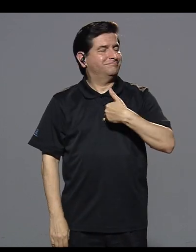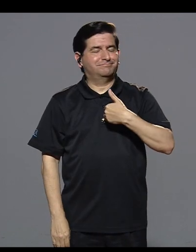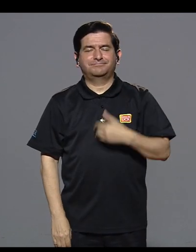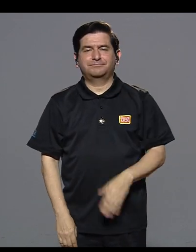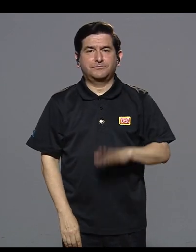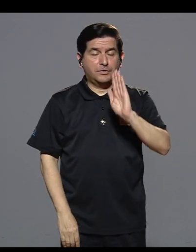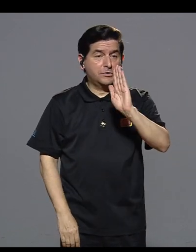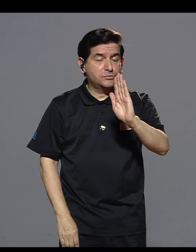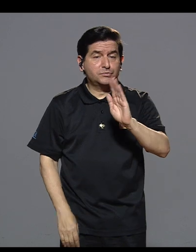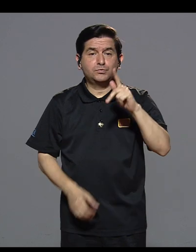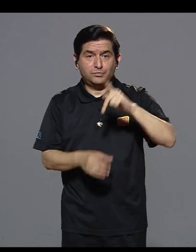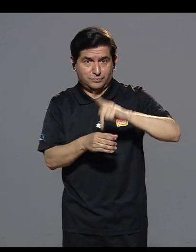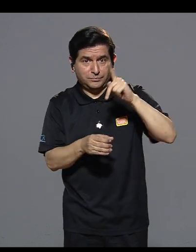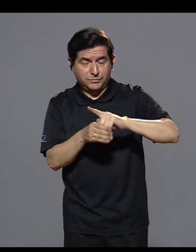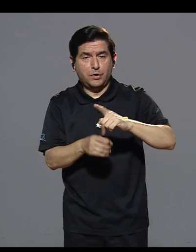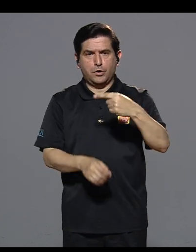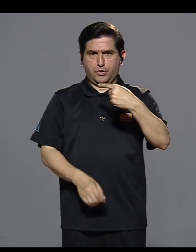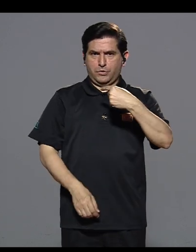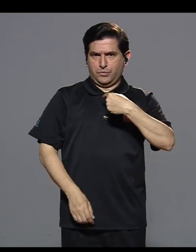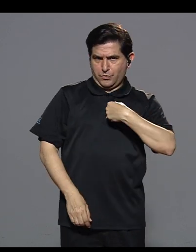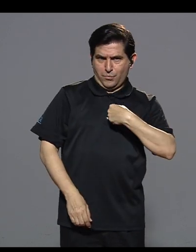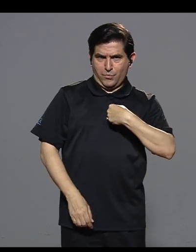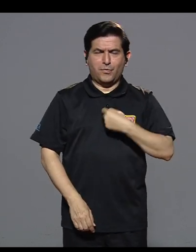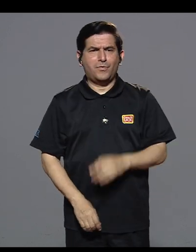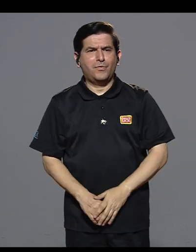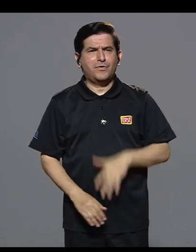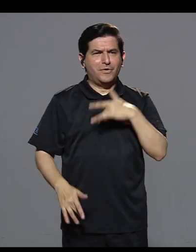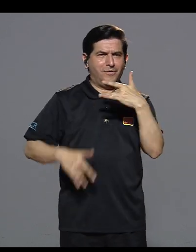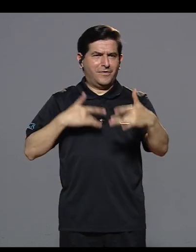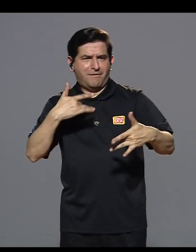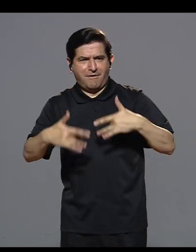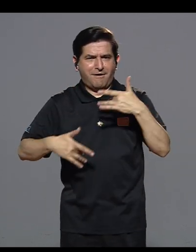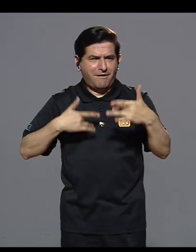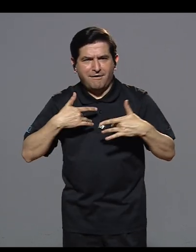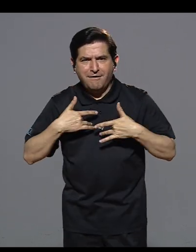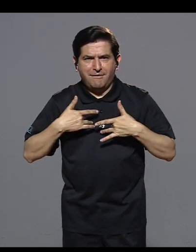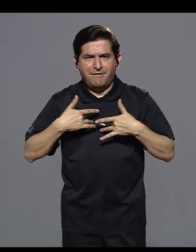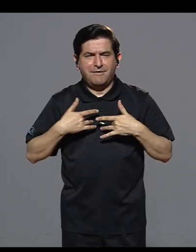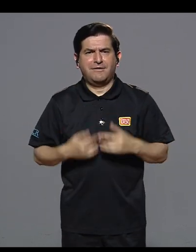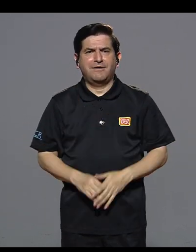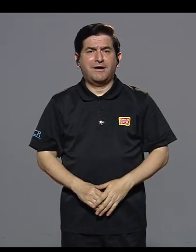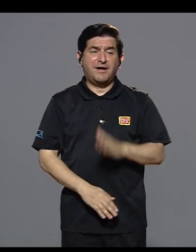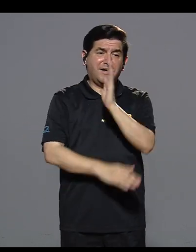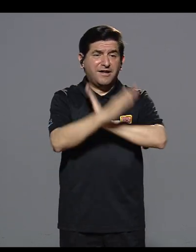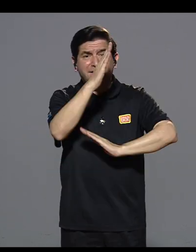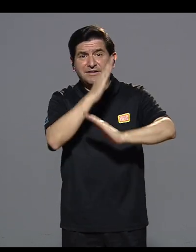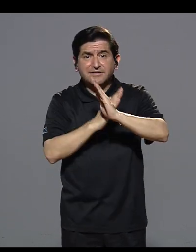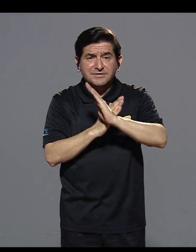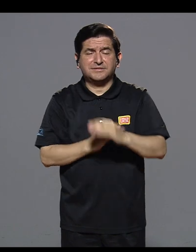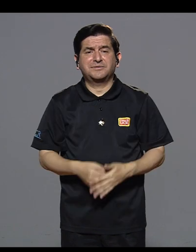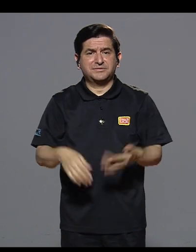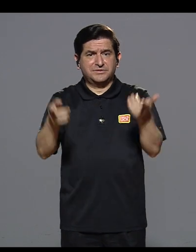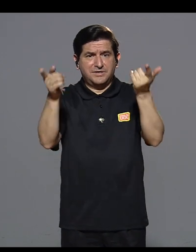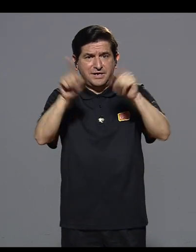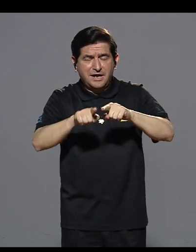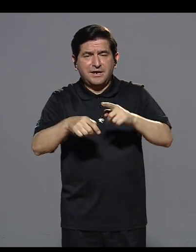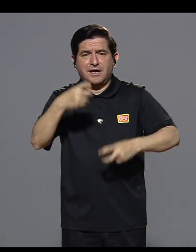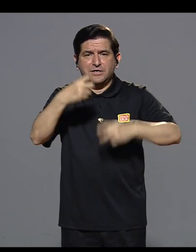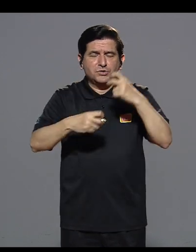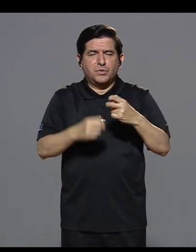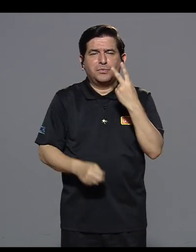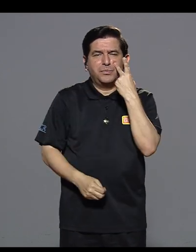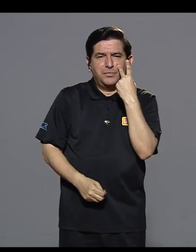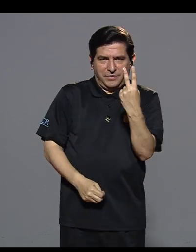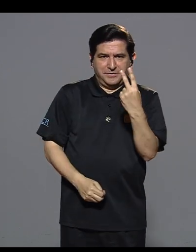Su presencia hace que uno se sensibilice ante la discapacidad como lo es el problema de visión.